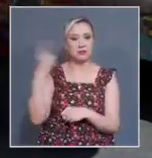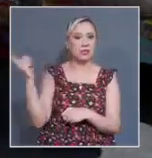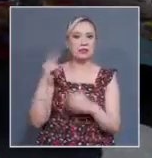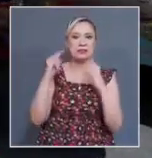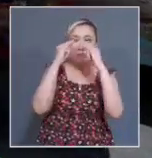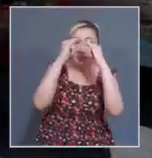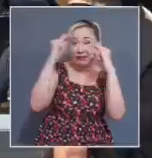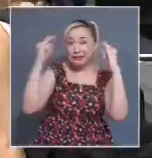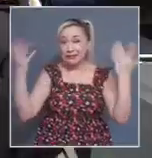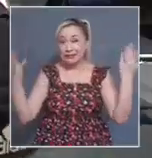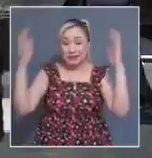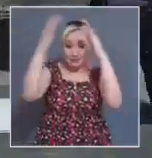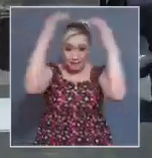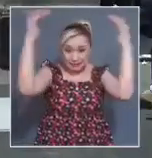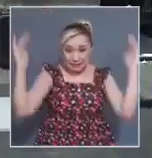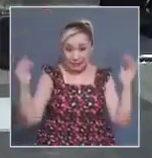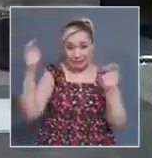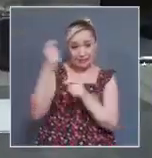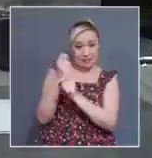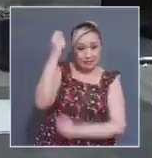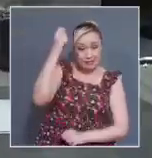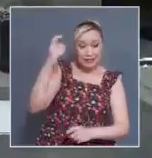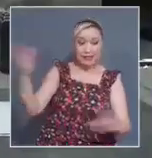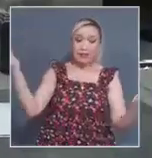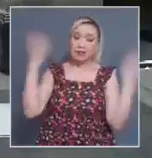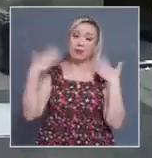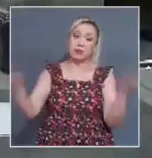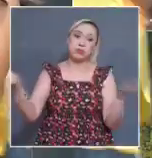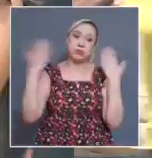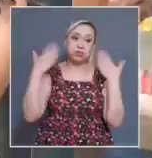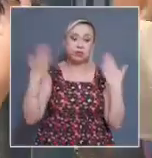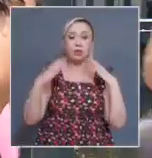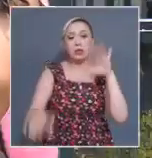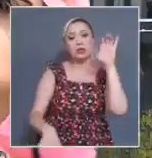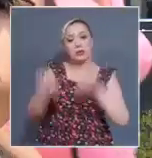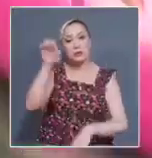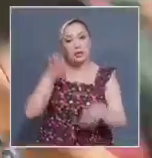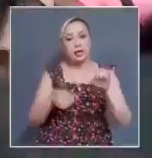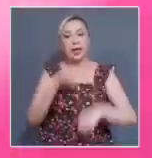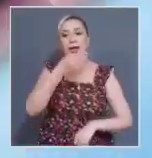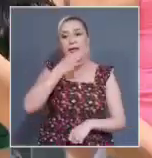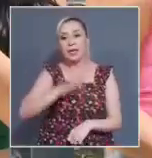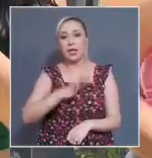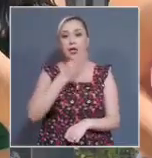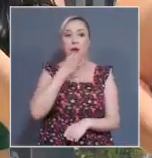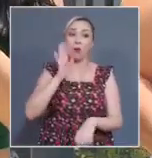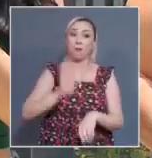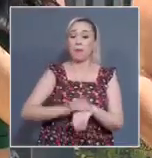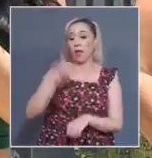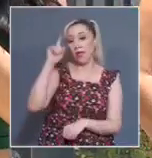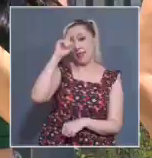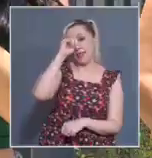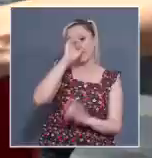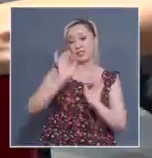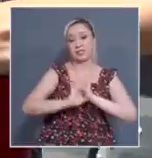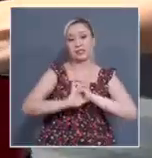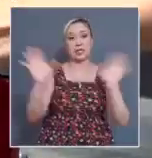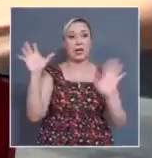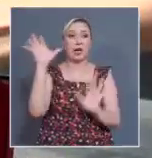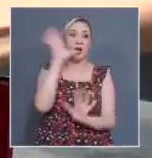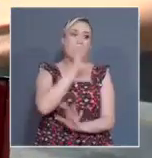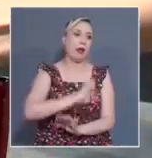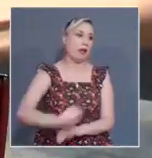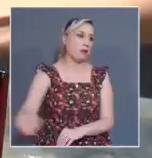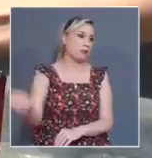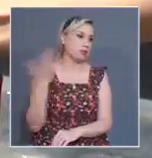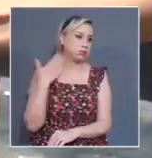para mitigar el calor. Personas adultas mayores, niñas y niños son la población más sensible a sufrir golpes de calor. El calor